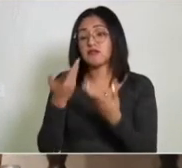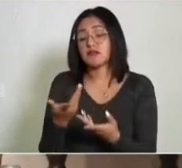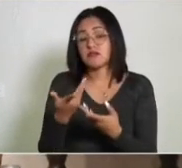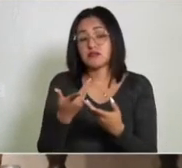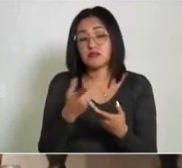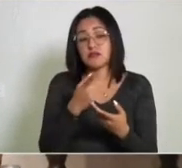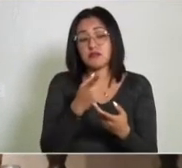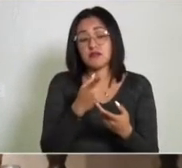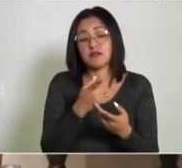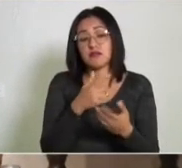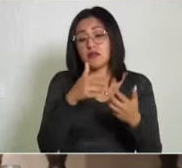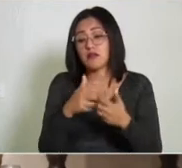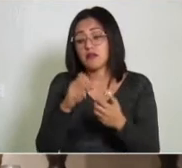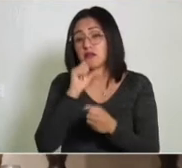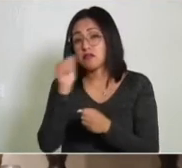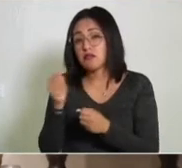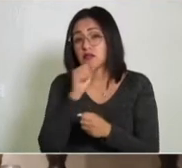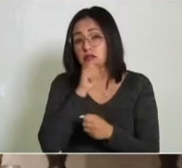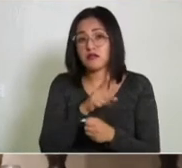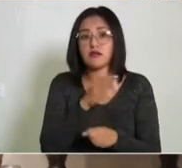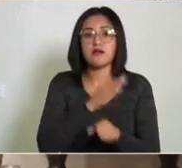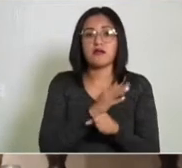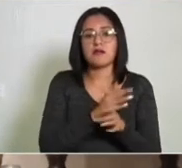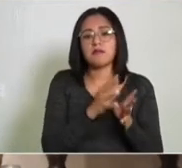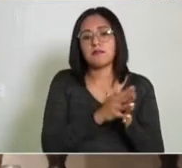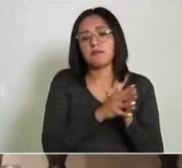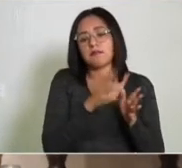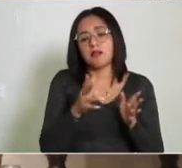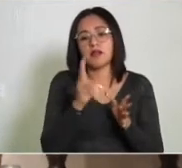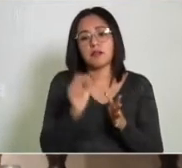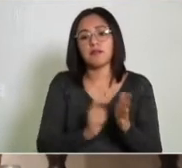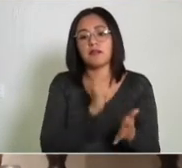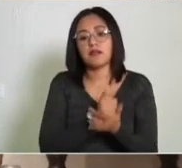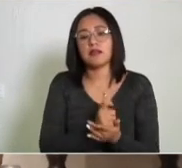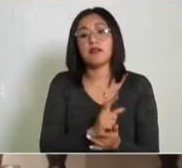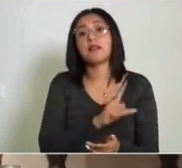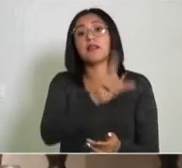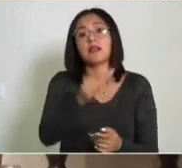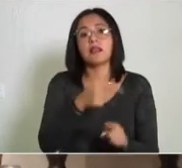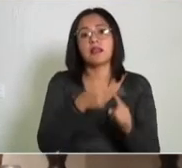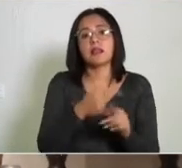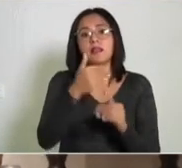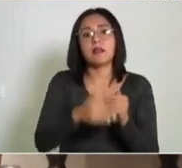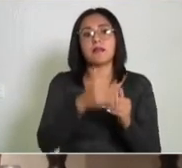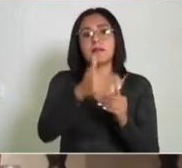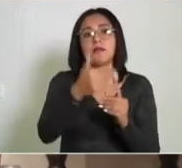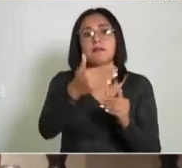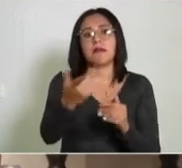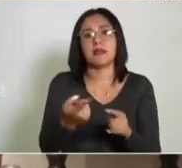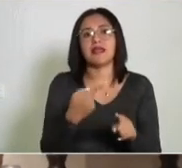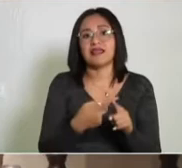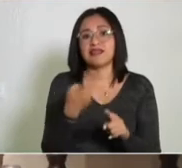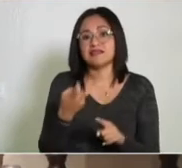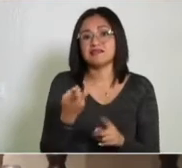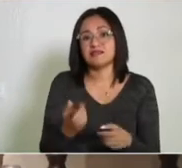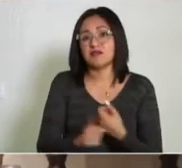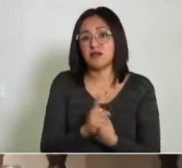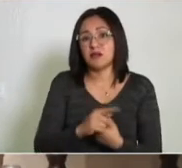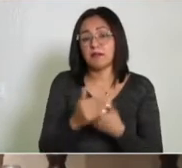dilatar tal litigio para no pagar y que lo pague el que viene, y el que viene, y el que viene.